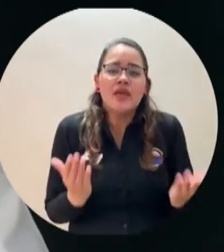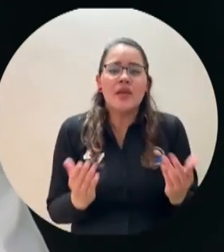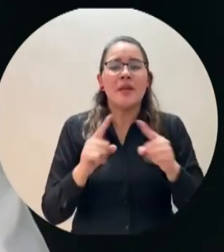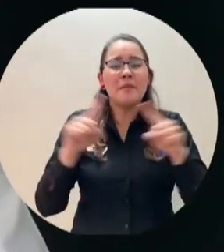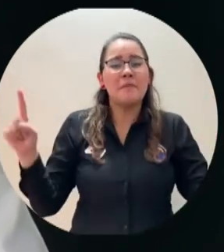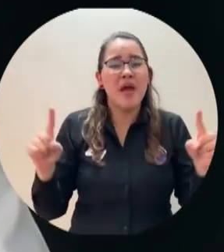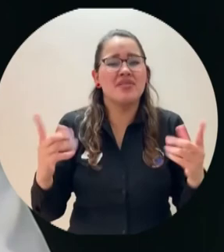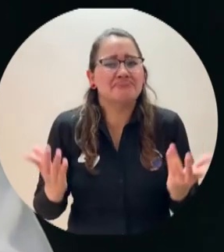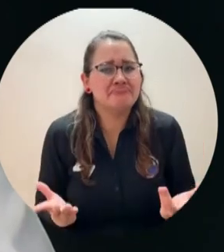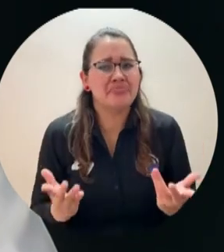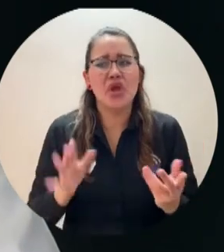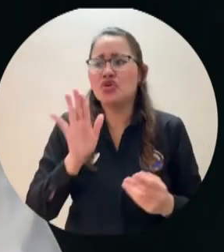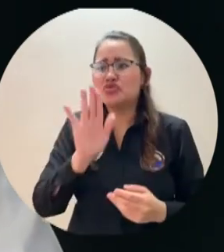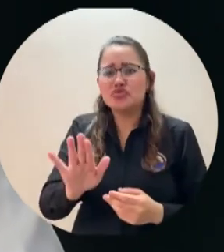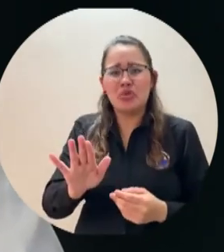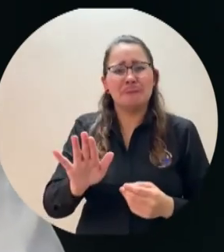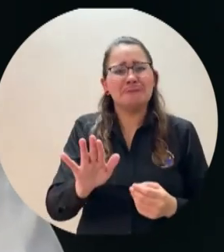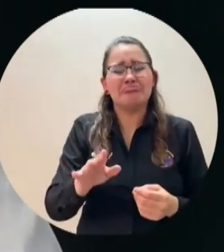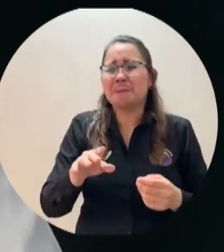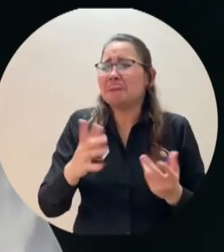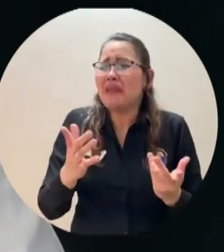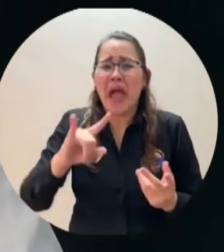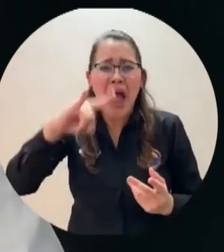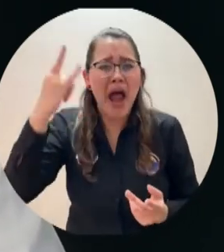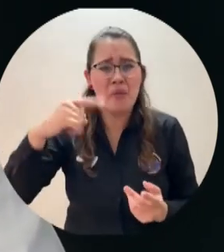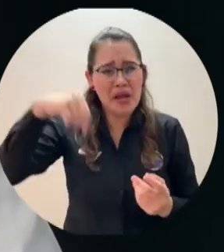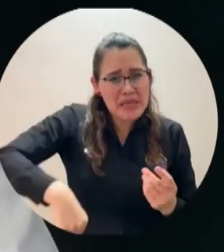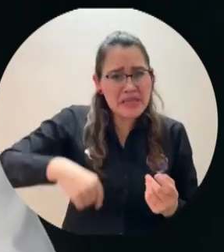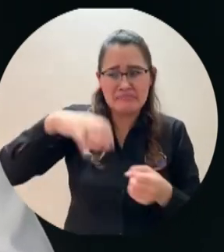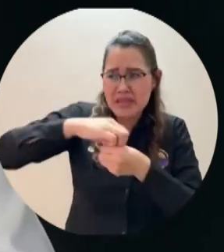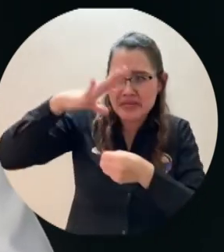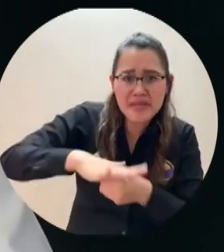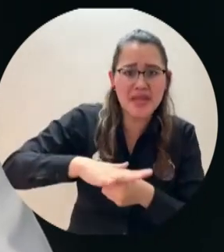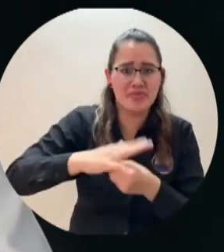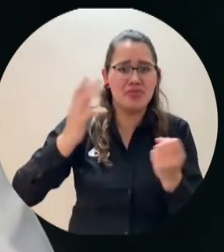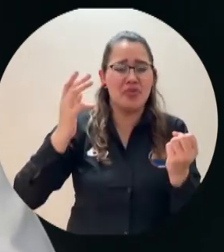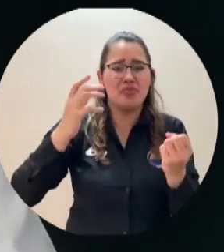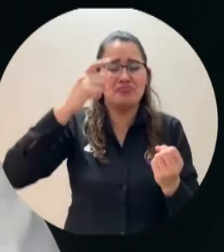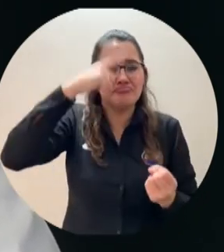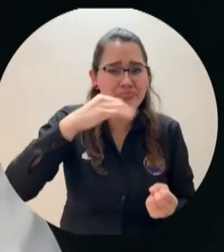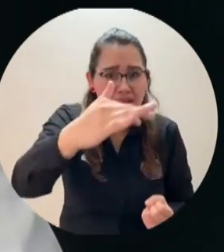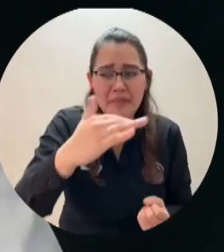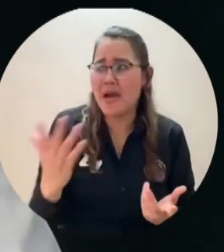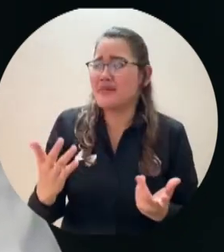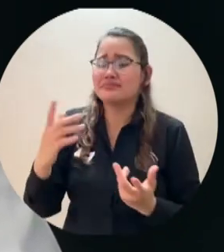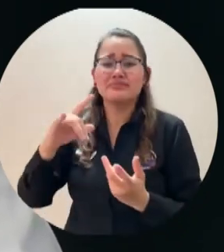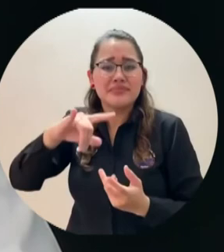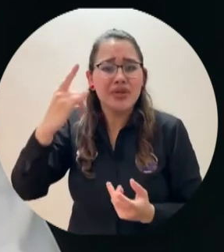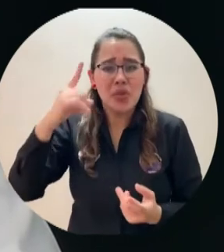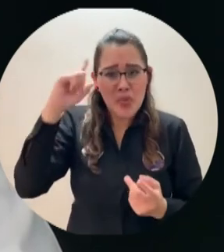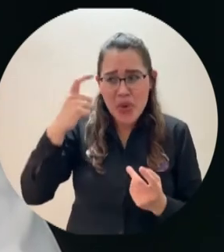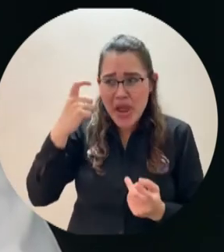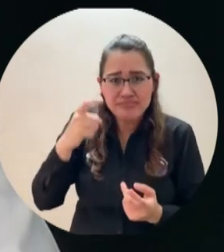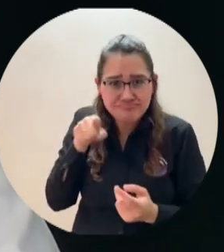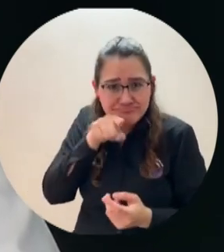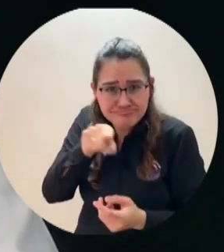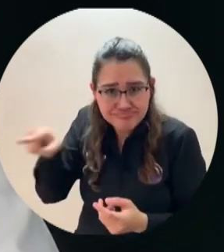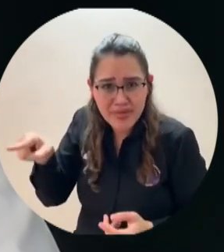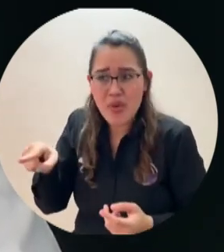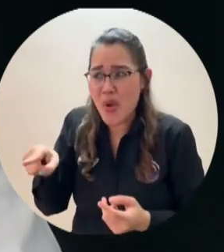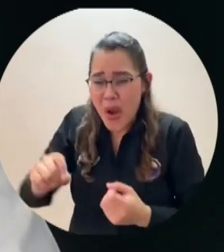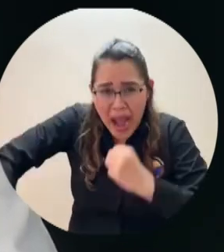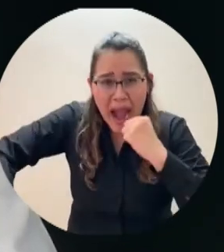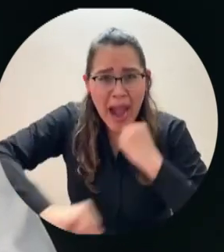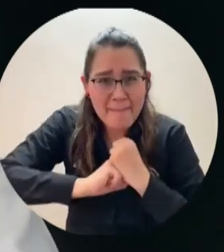estudiantes de la universidad, no han brindado y aún no brindan ningún apoyo económico para hacer que los estudiantes samarios más vulnerables